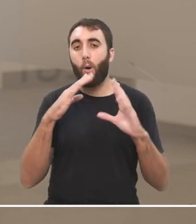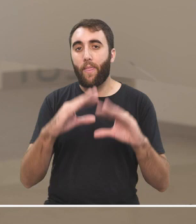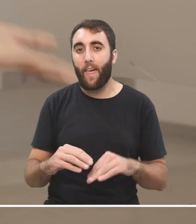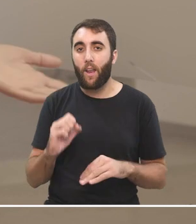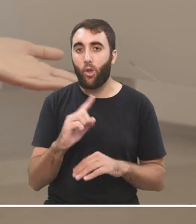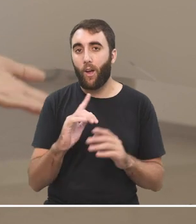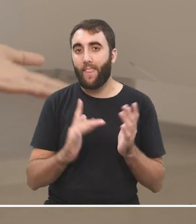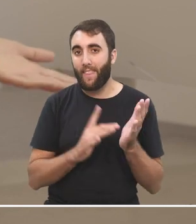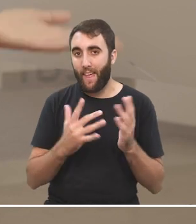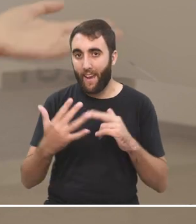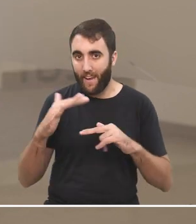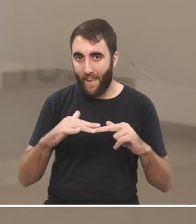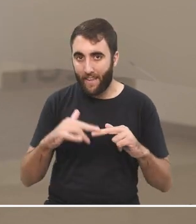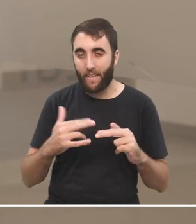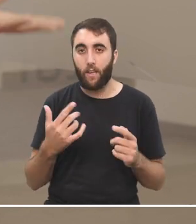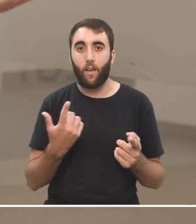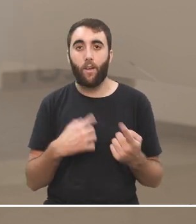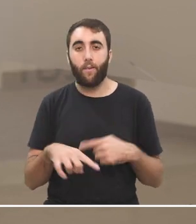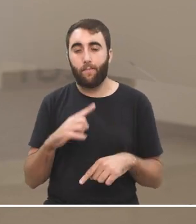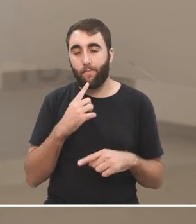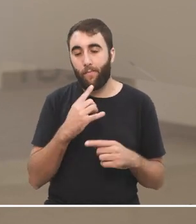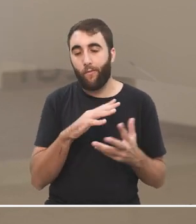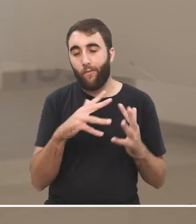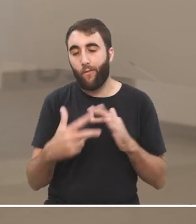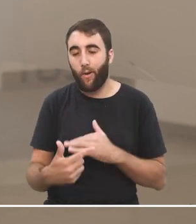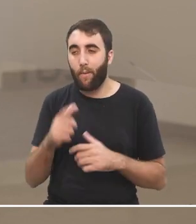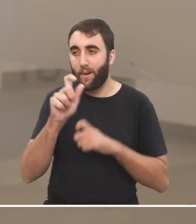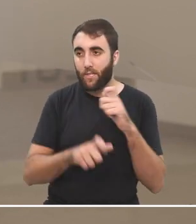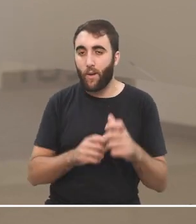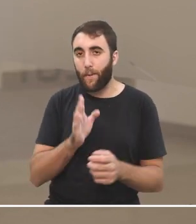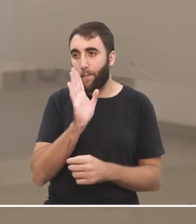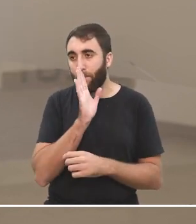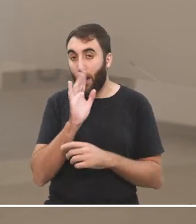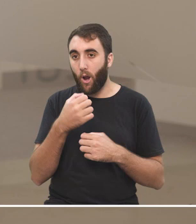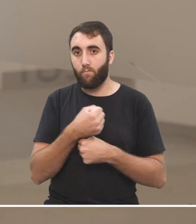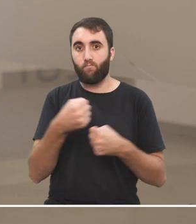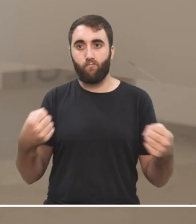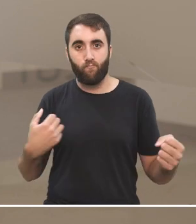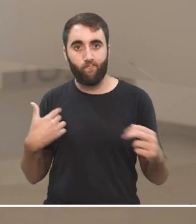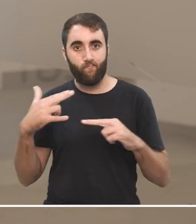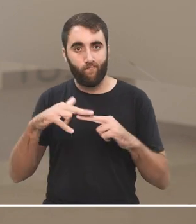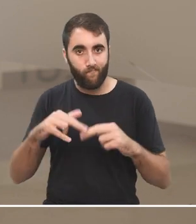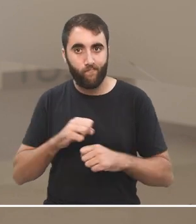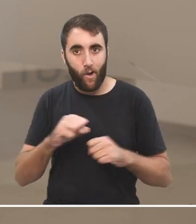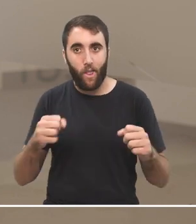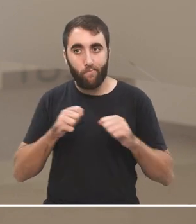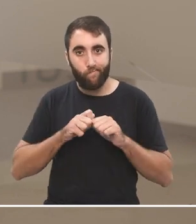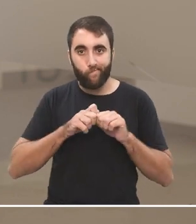ampliaron el debate evidentemente las voces se ampliaron y todo pasó a ser cuestionado cuestionable y